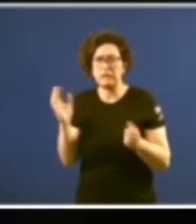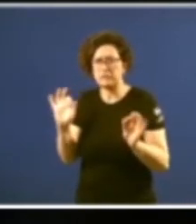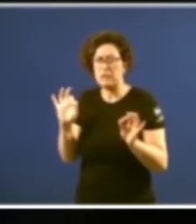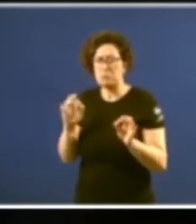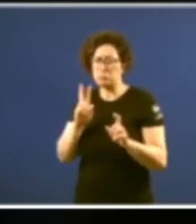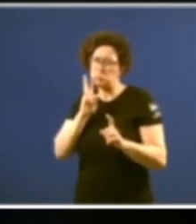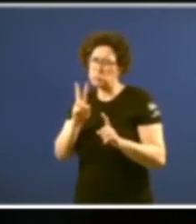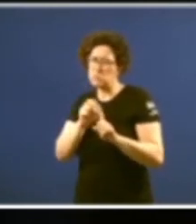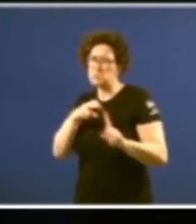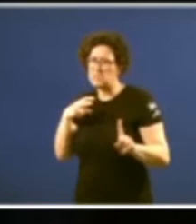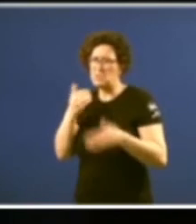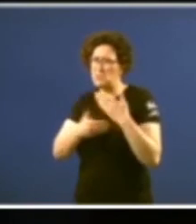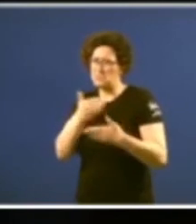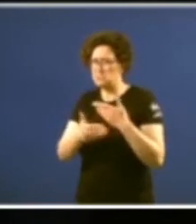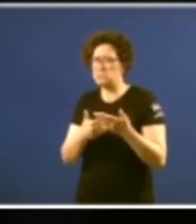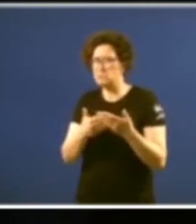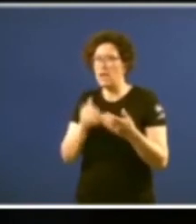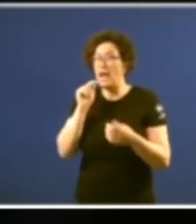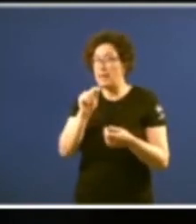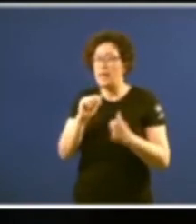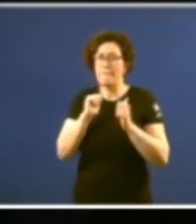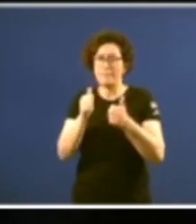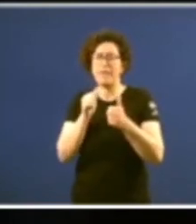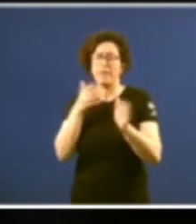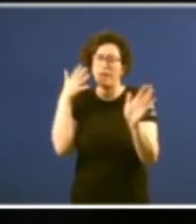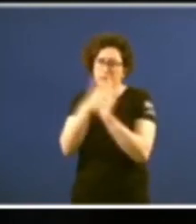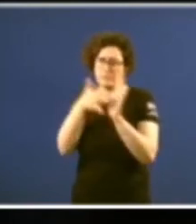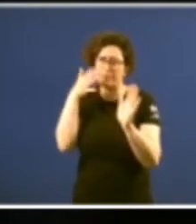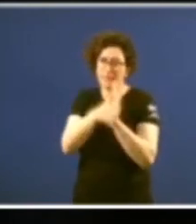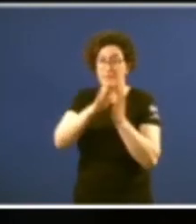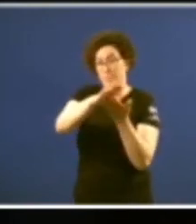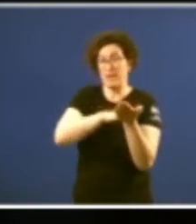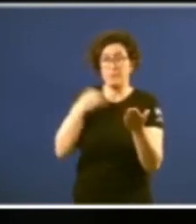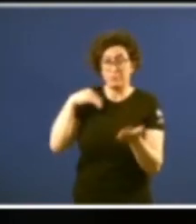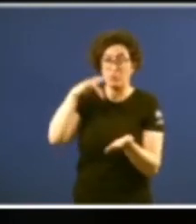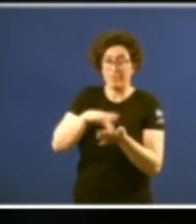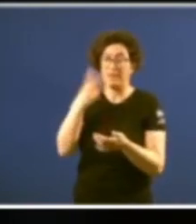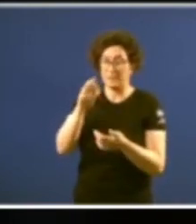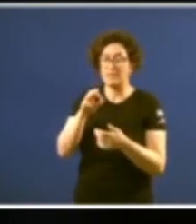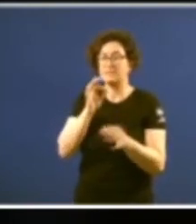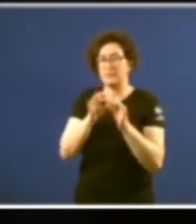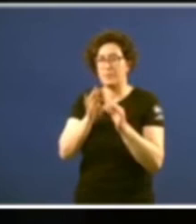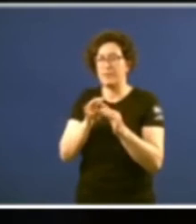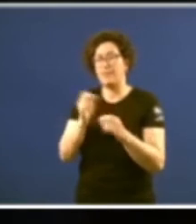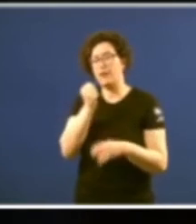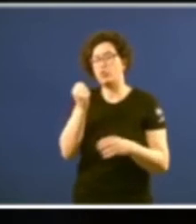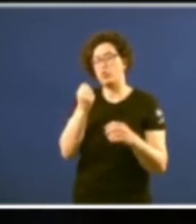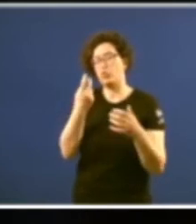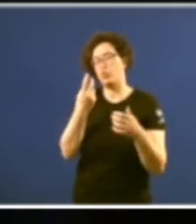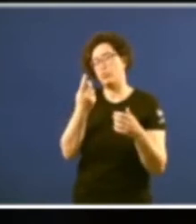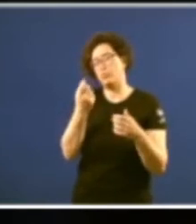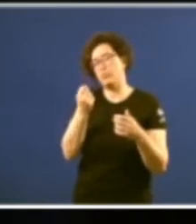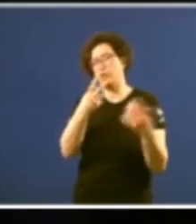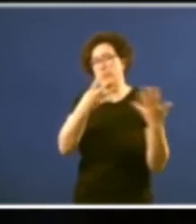perspectivas e aí vanse explicando en esa página do mesmo día do 30 de setembro do 80 todos eses puntos